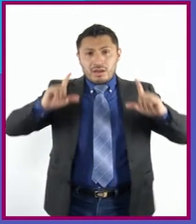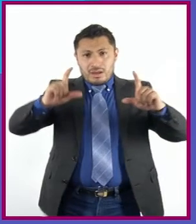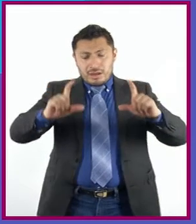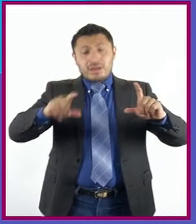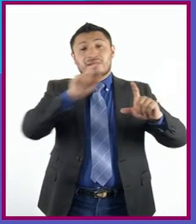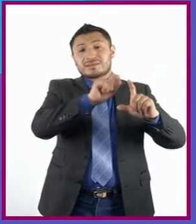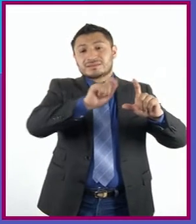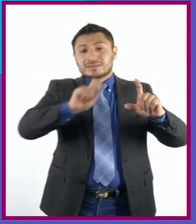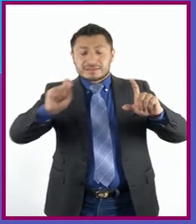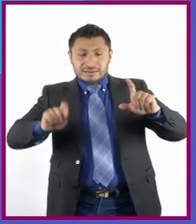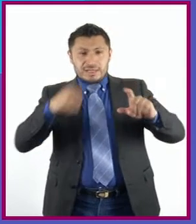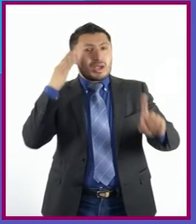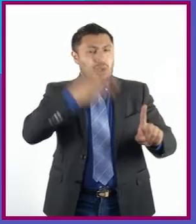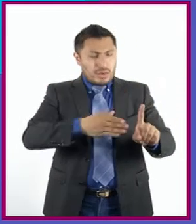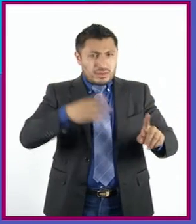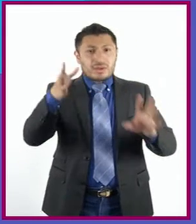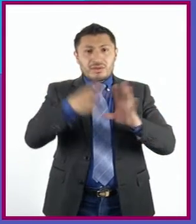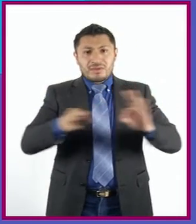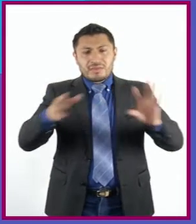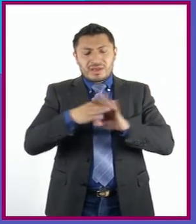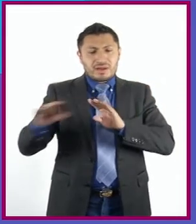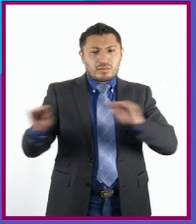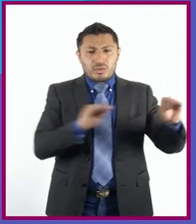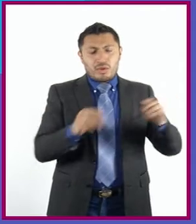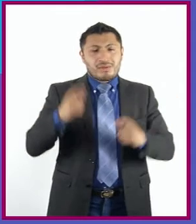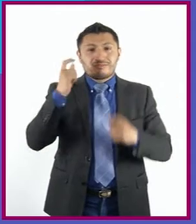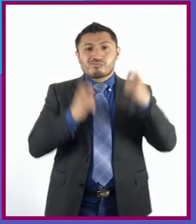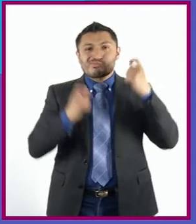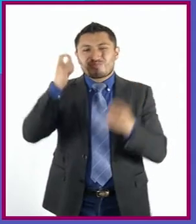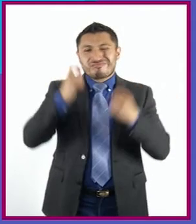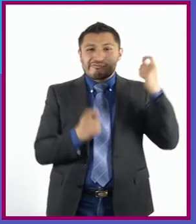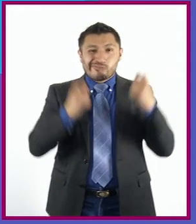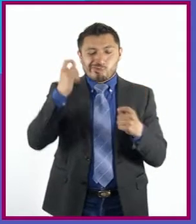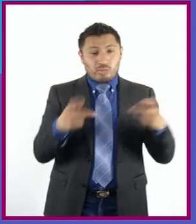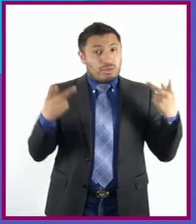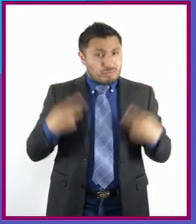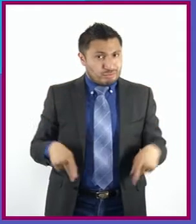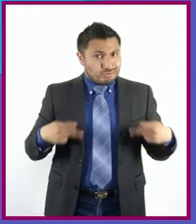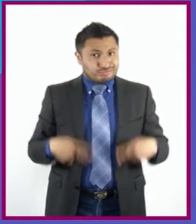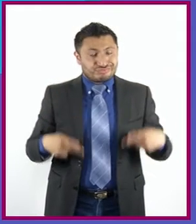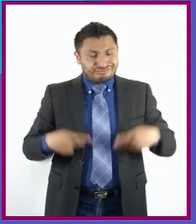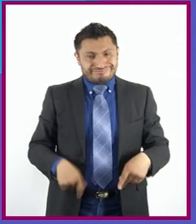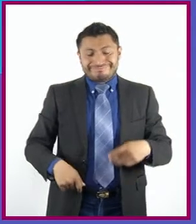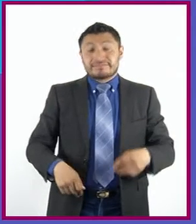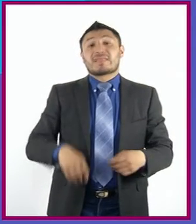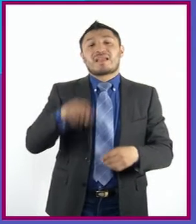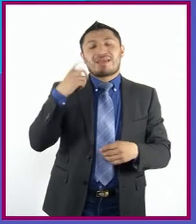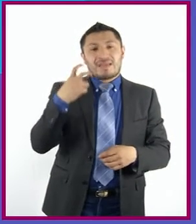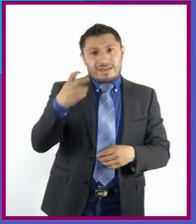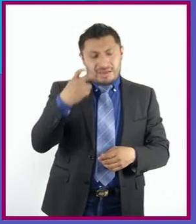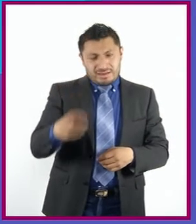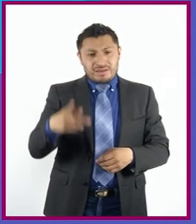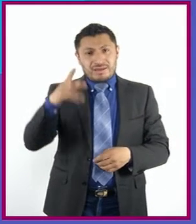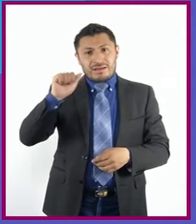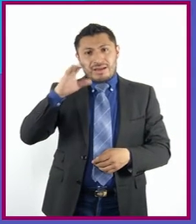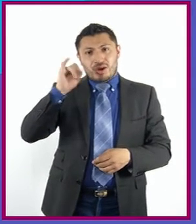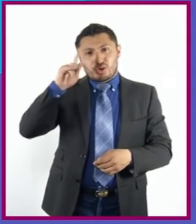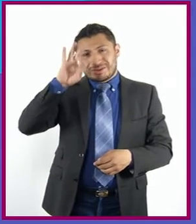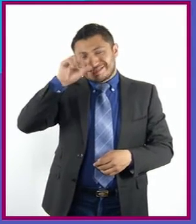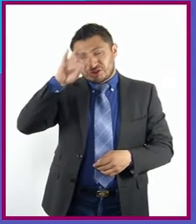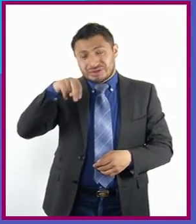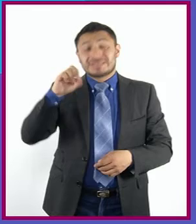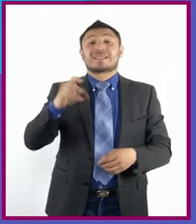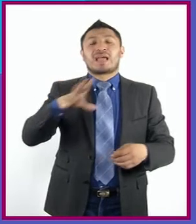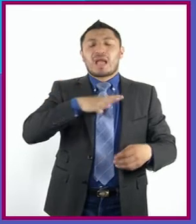describir los movimientos y los gestos de los personajes. Las acotaciones permiten visualizar